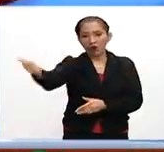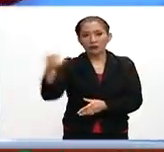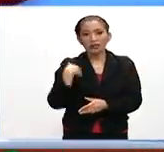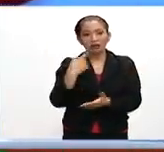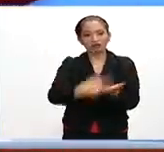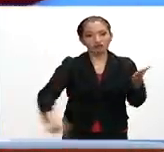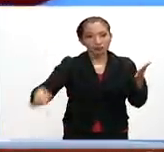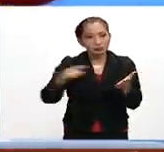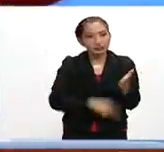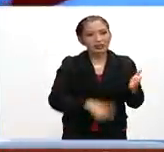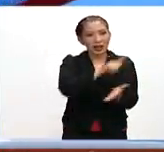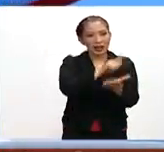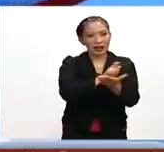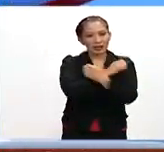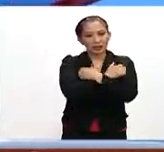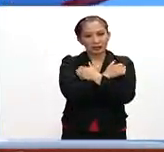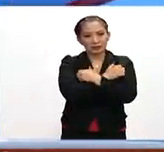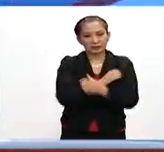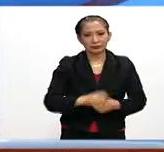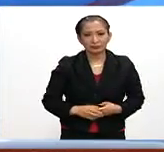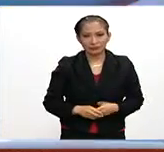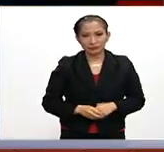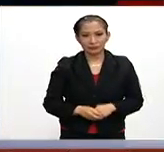derogación de la reforma educativa.